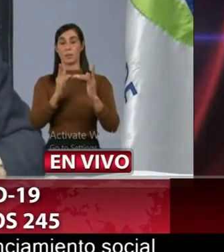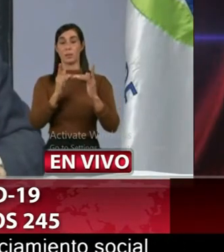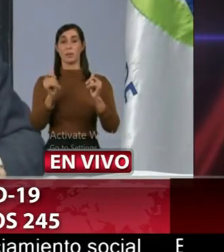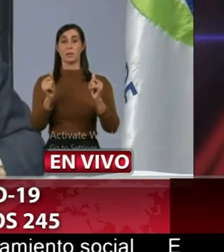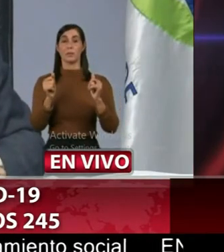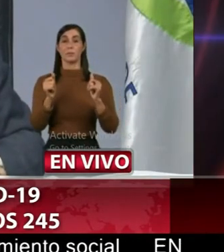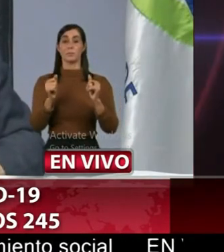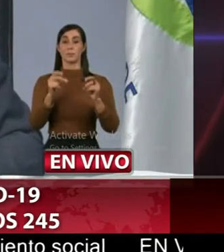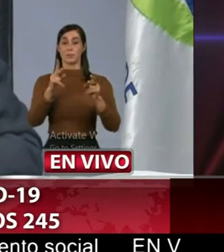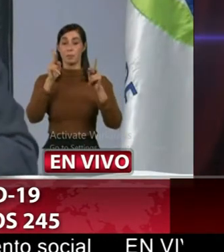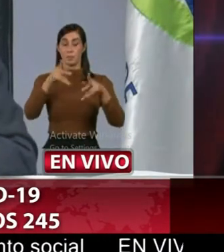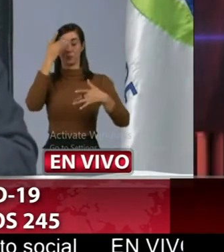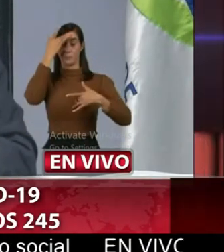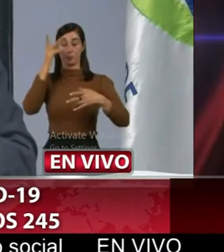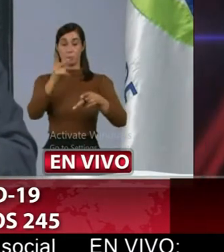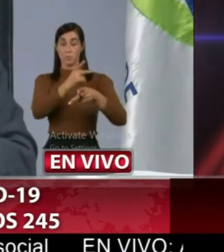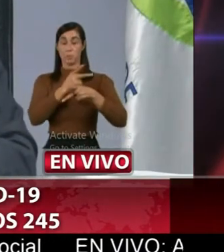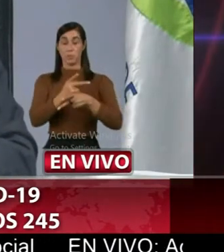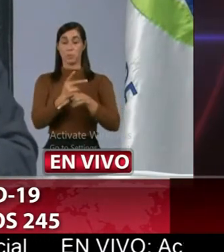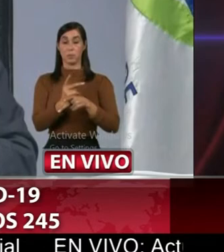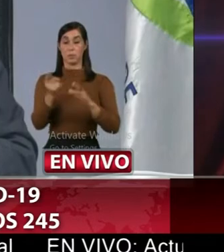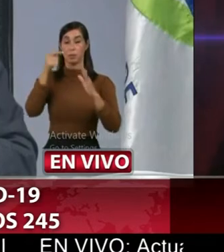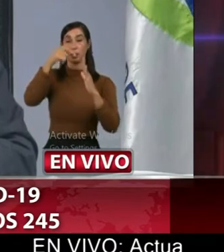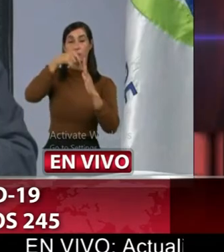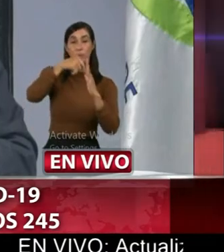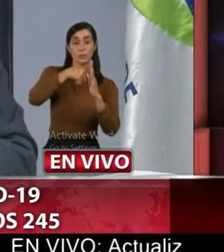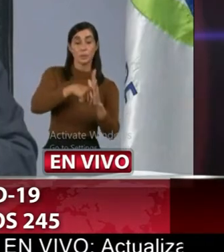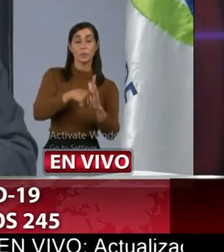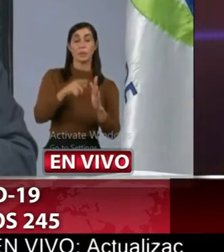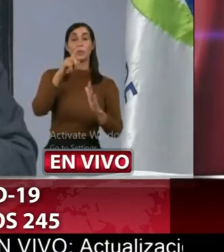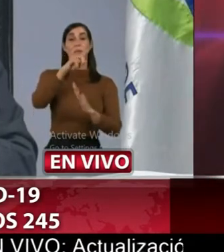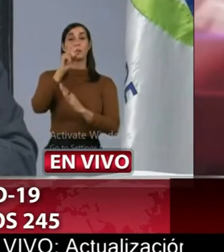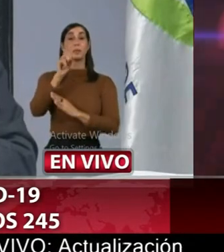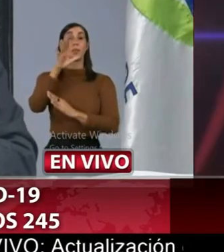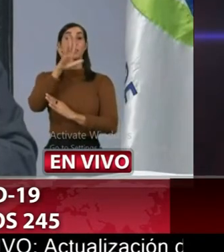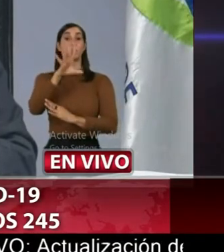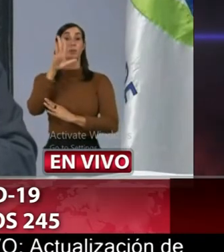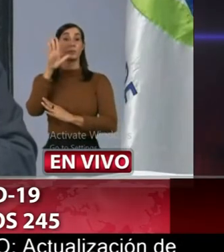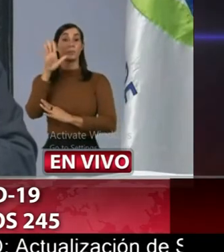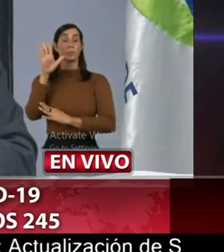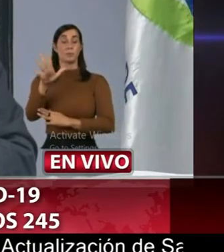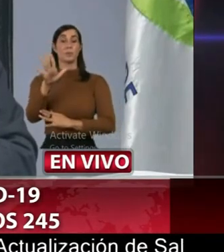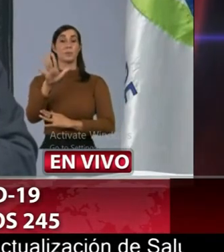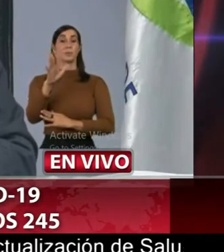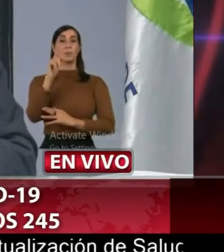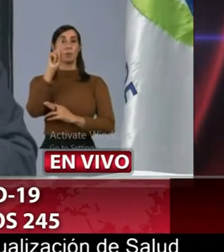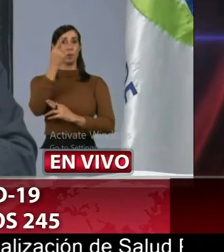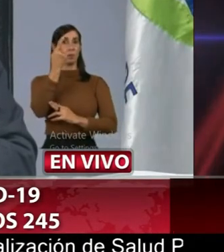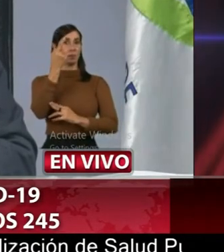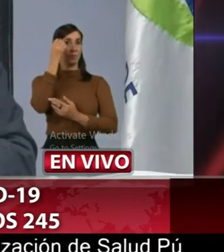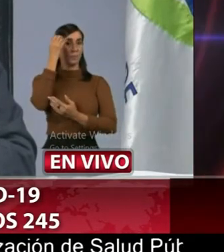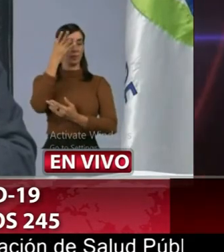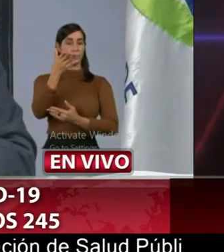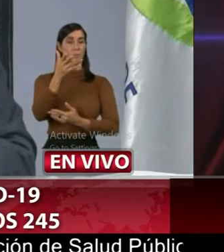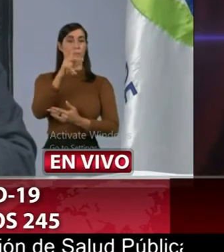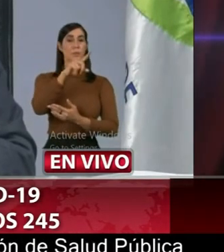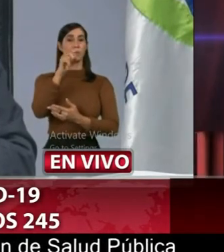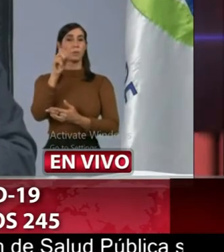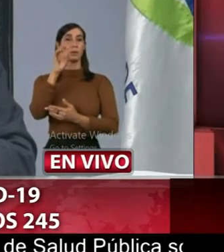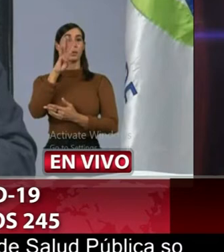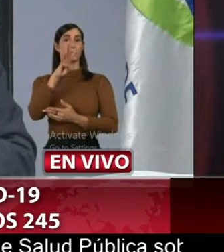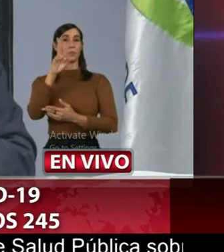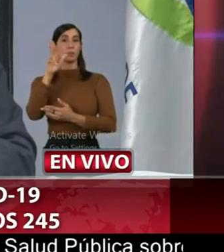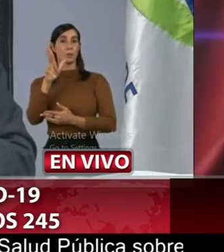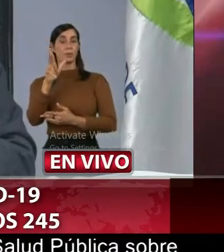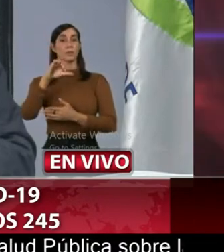en cuidados intensivos fue de ciento cincuenta y cinco en la primera medición ciento cuarenta y tres